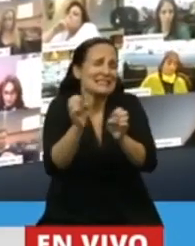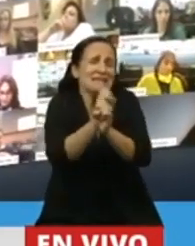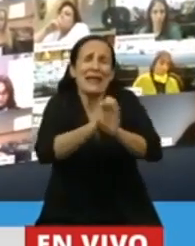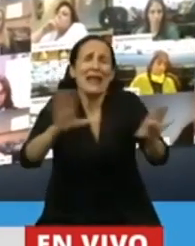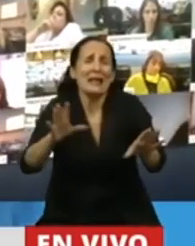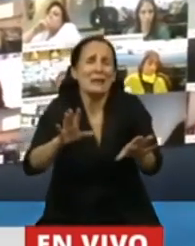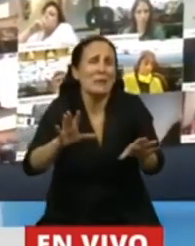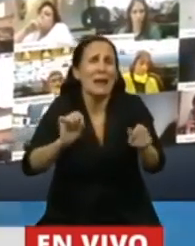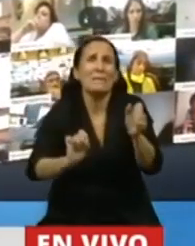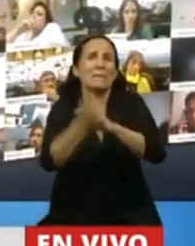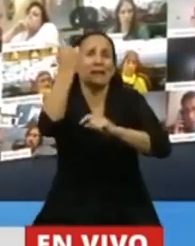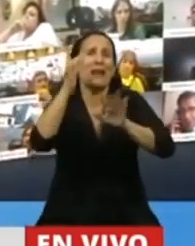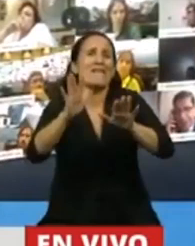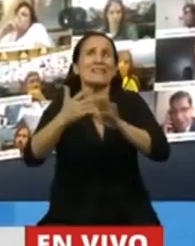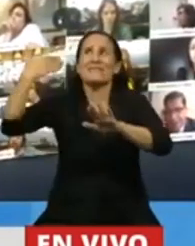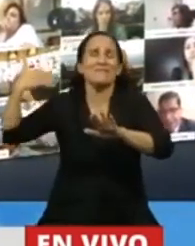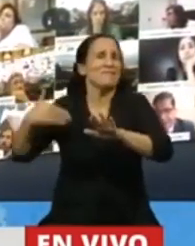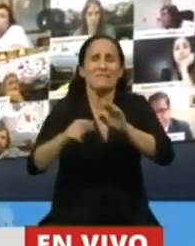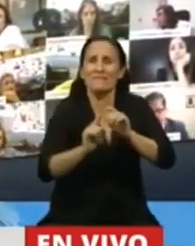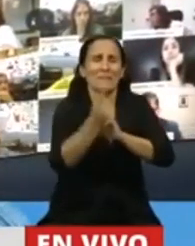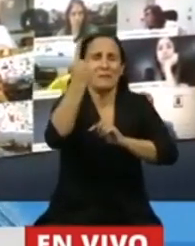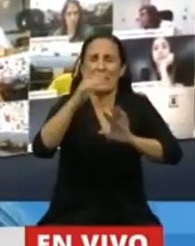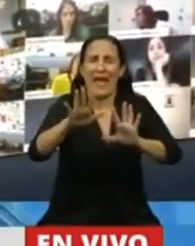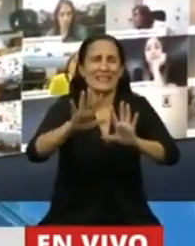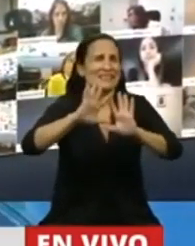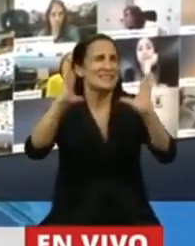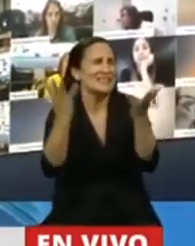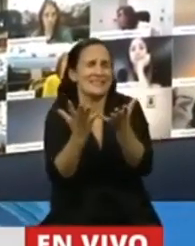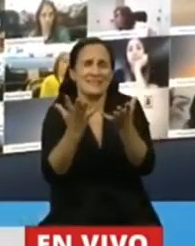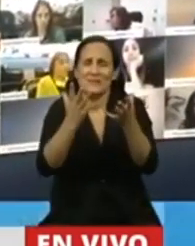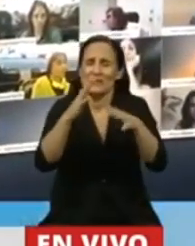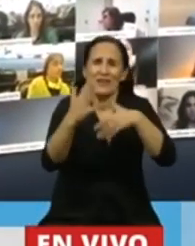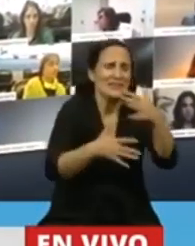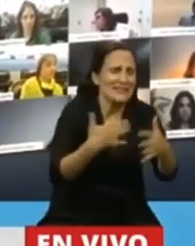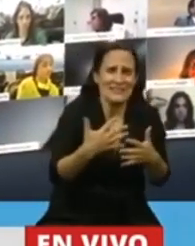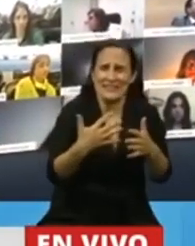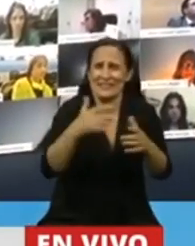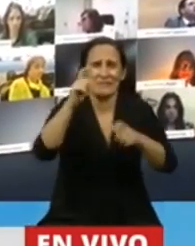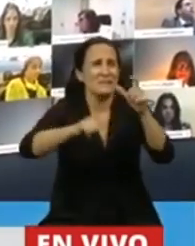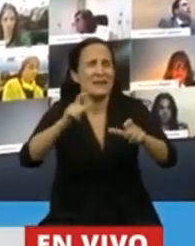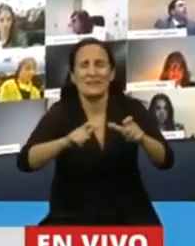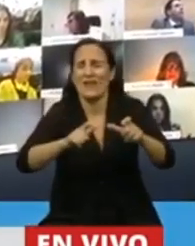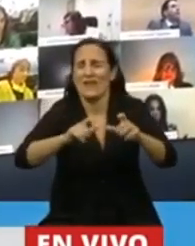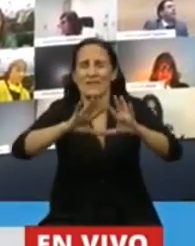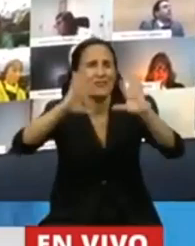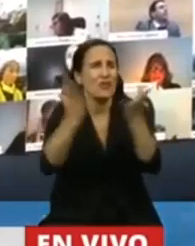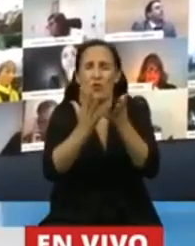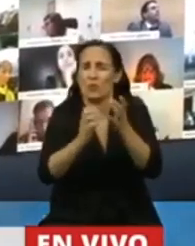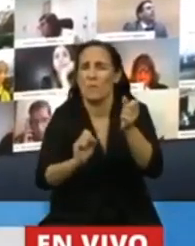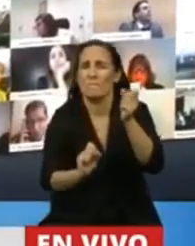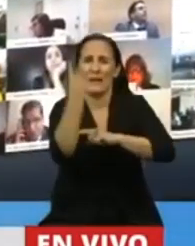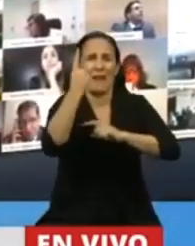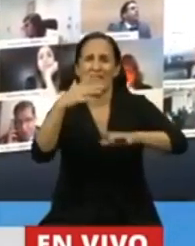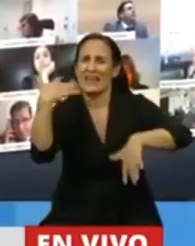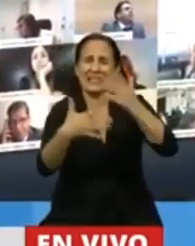conocía con estas características globales y conjuntas la humanidad. en la primera y